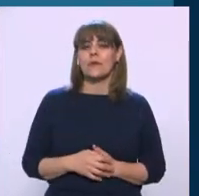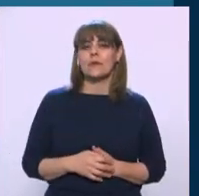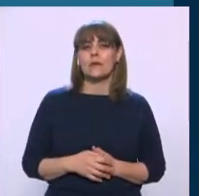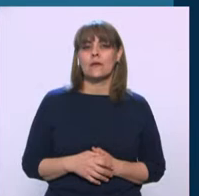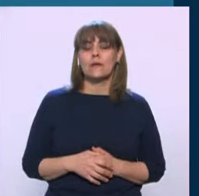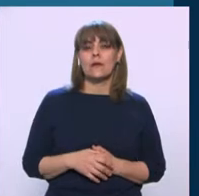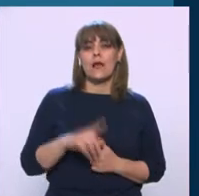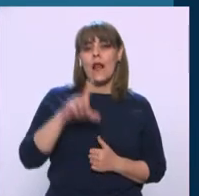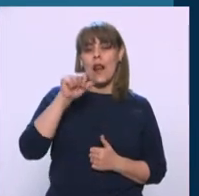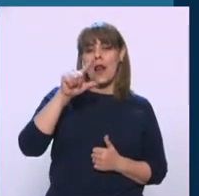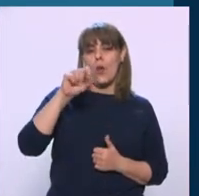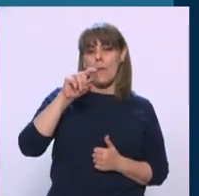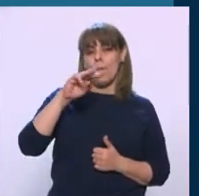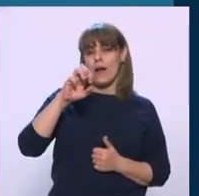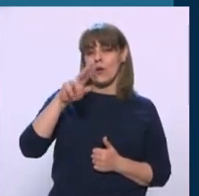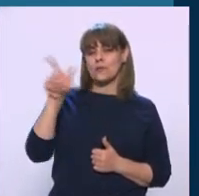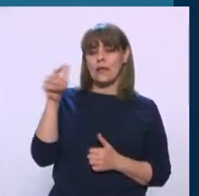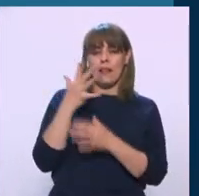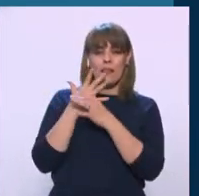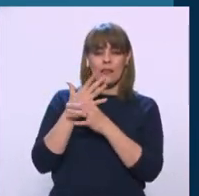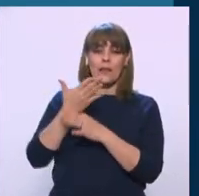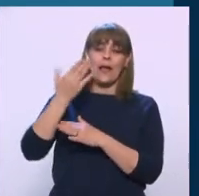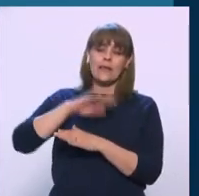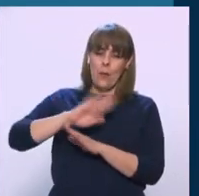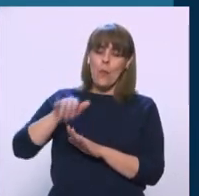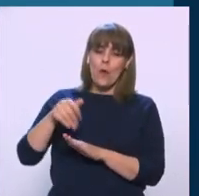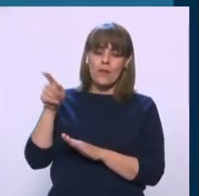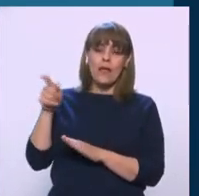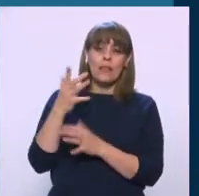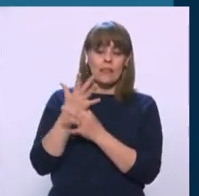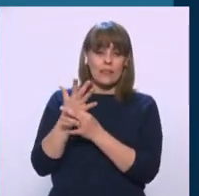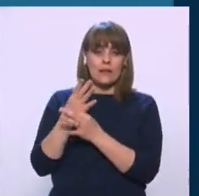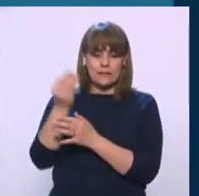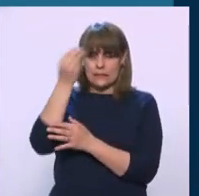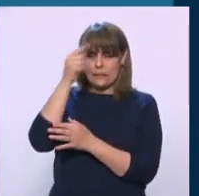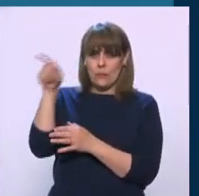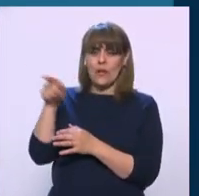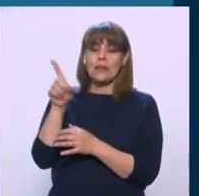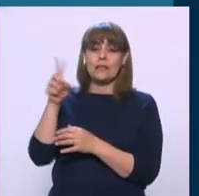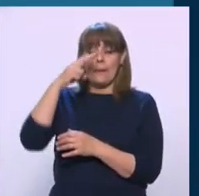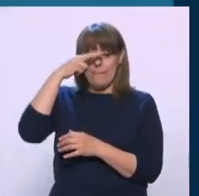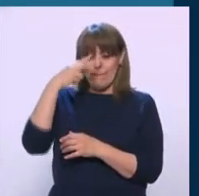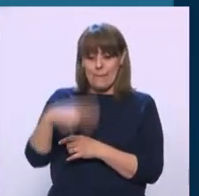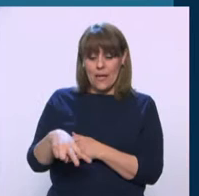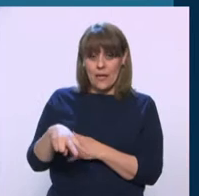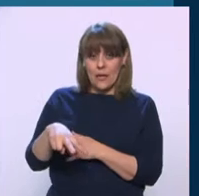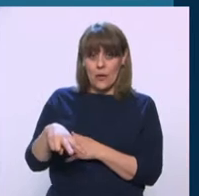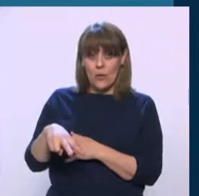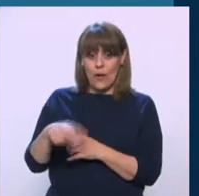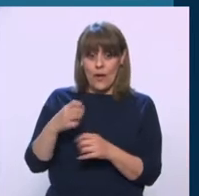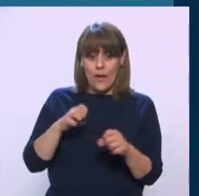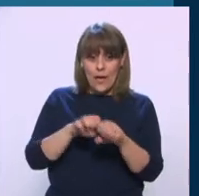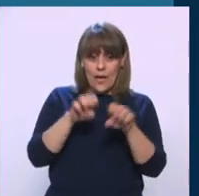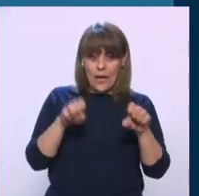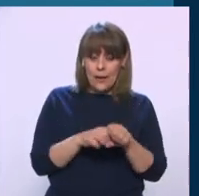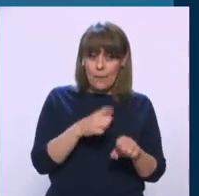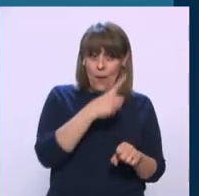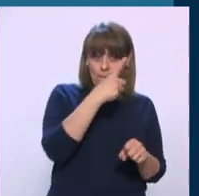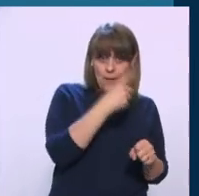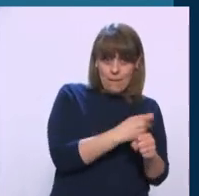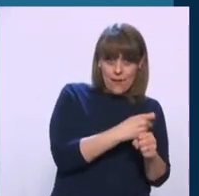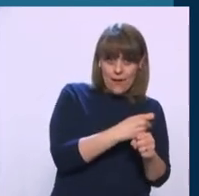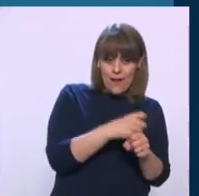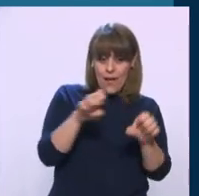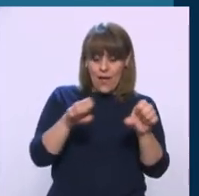Fernando Marcos, que en paz descanse, que era muy sabia, que decía, México no hay equipos de primera y